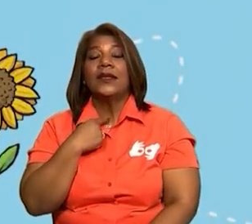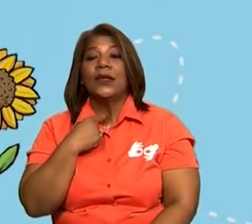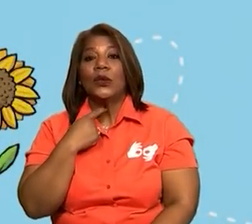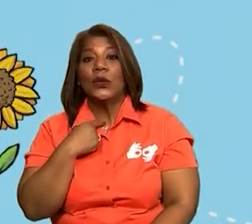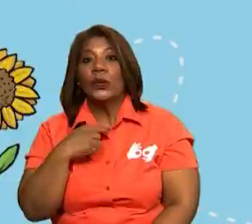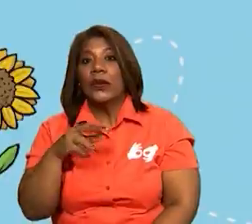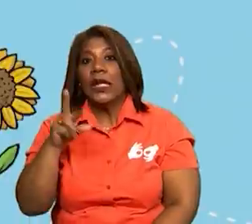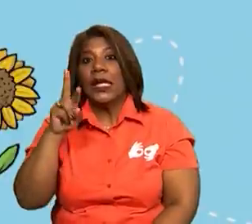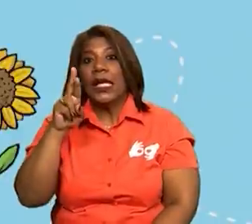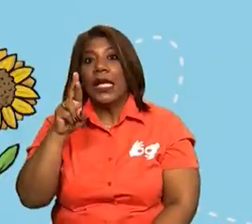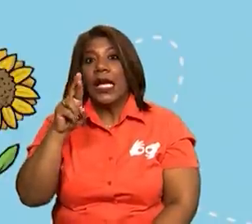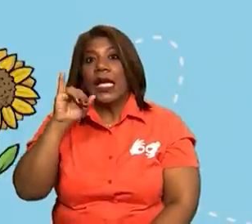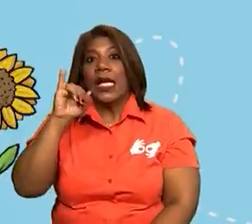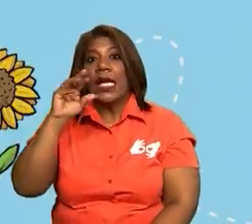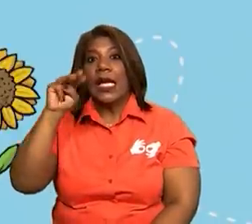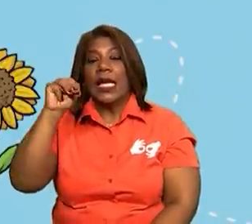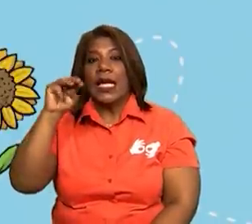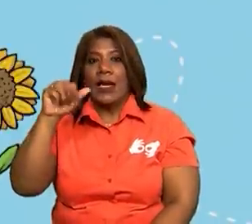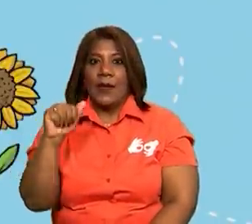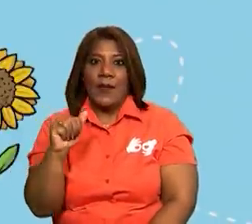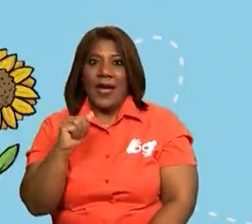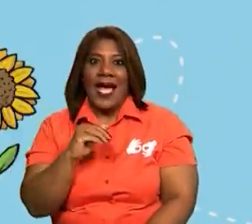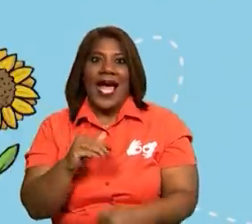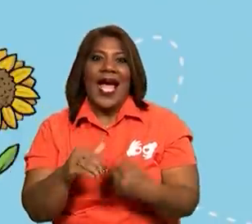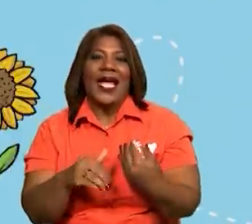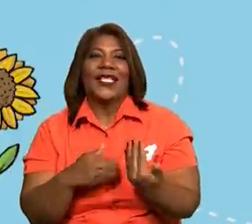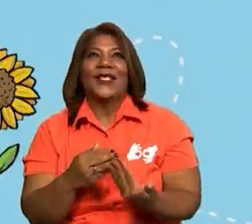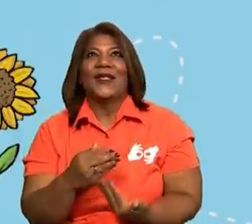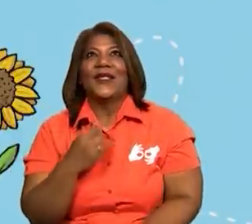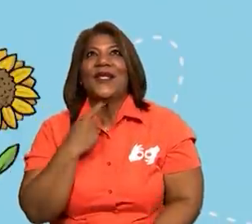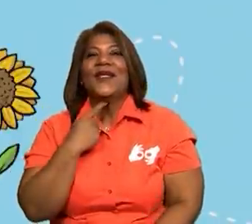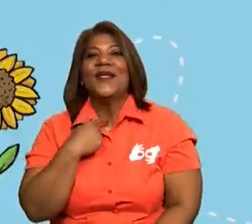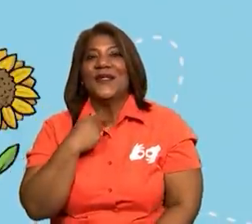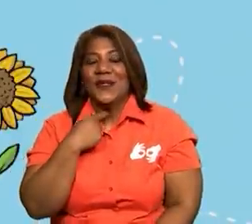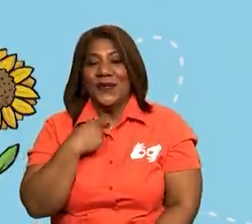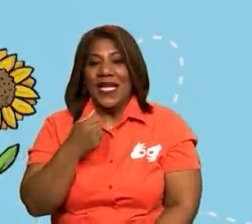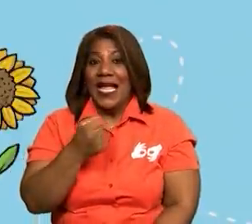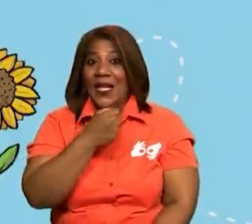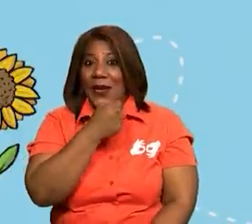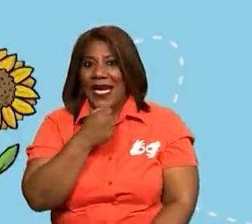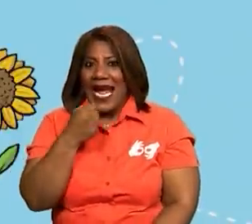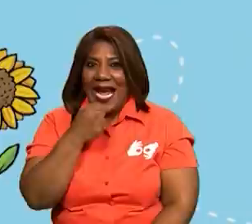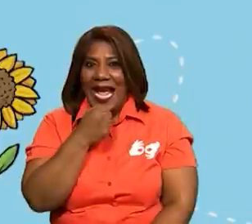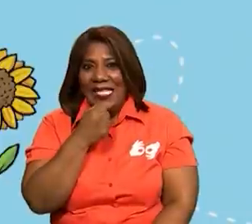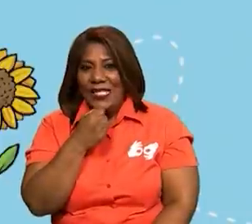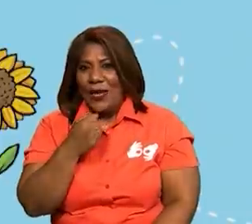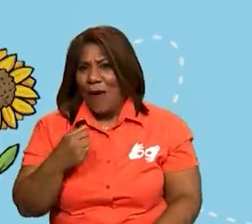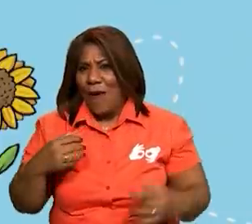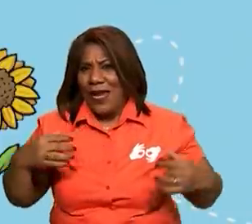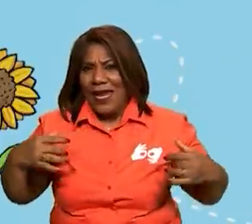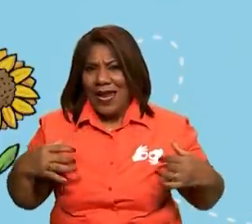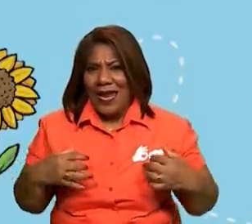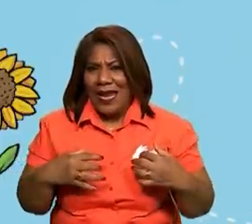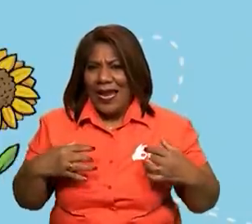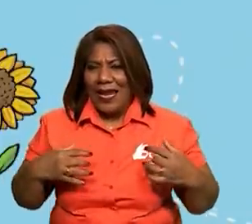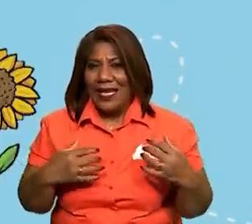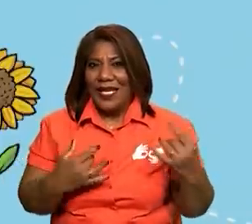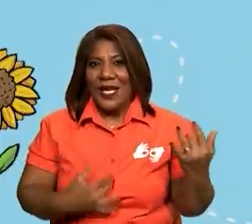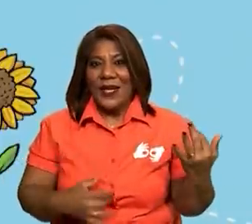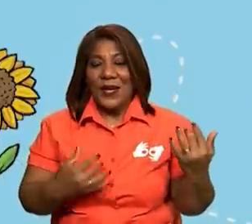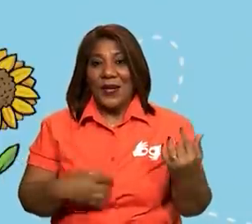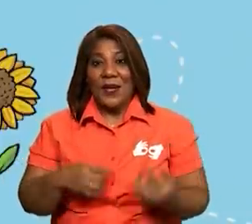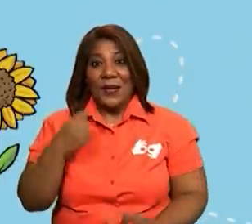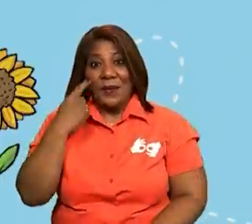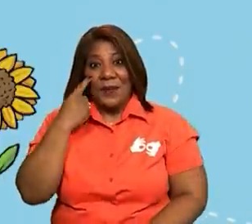Sí, me gustan. Sí, yo creo que a todos en casa les gustan las rimas. Y vamos a ver este juego con las